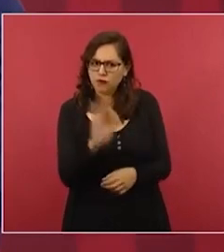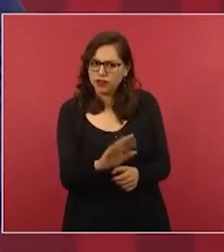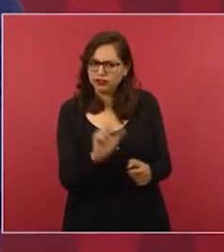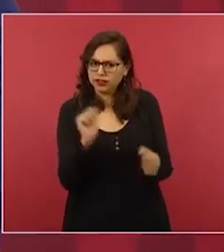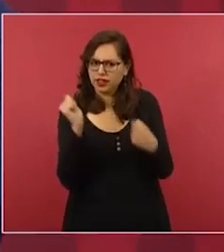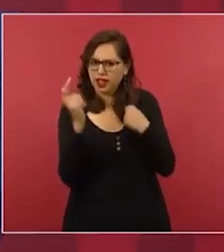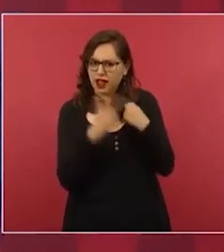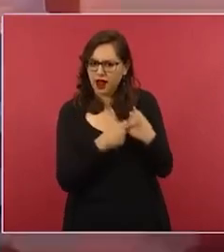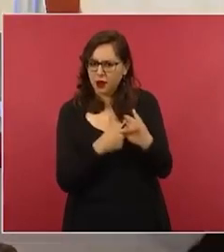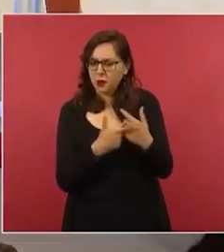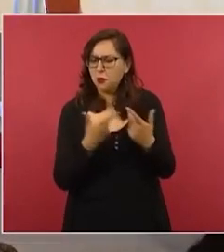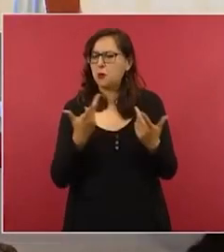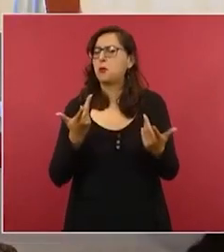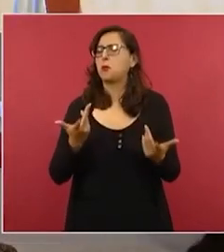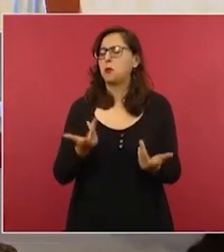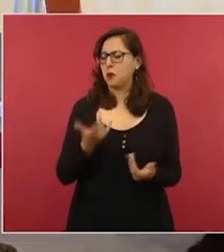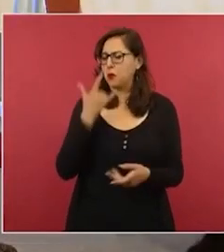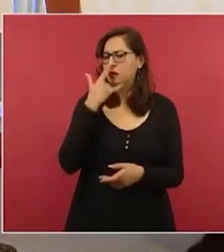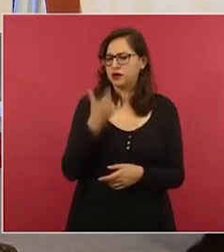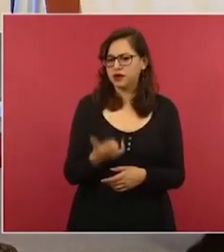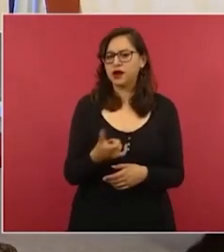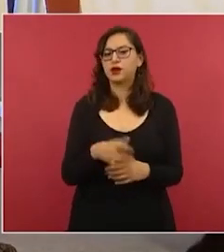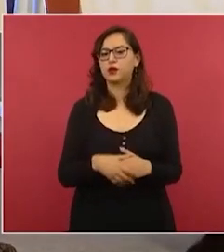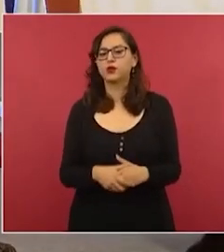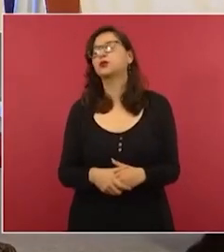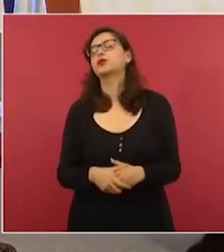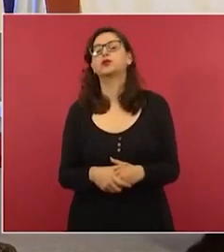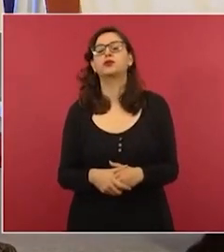y no sólo eso